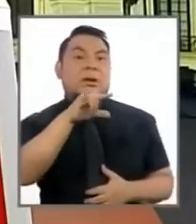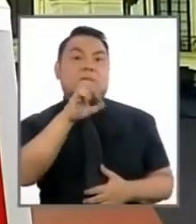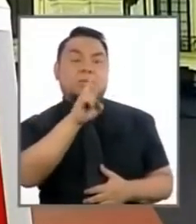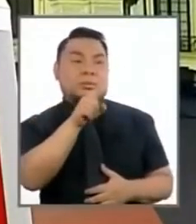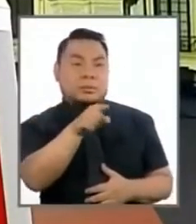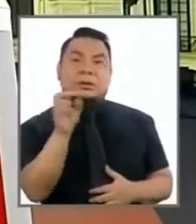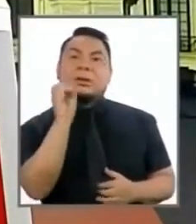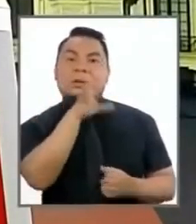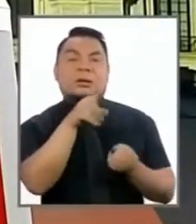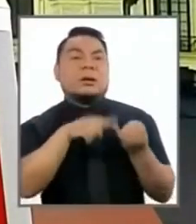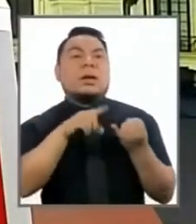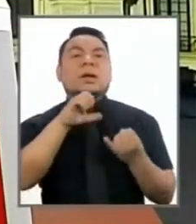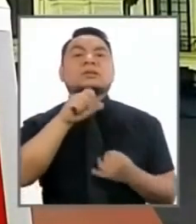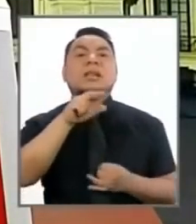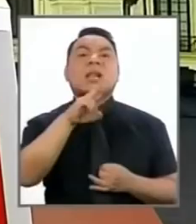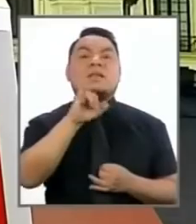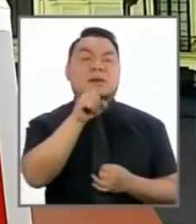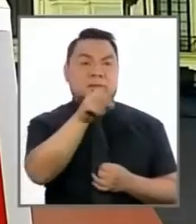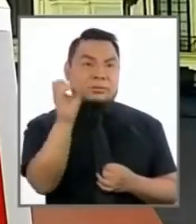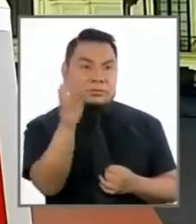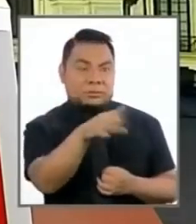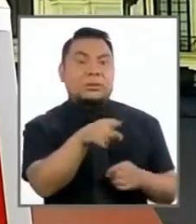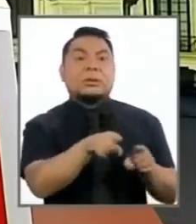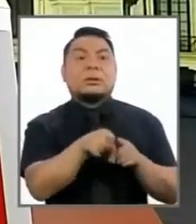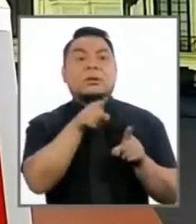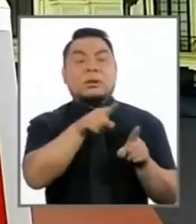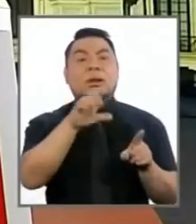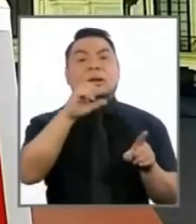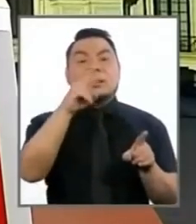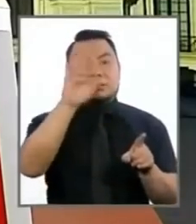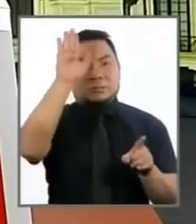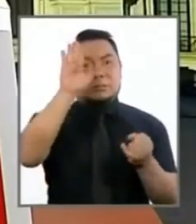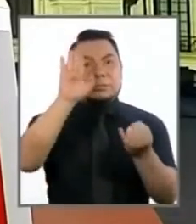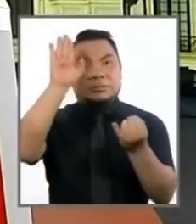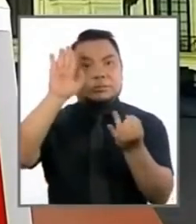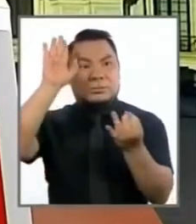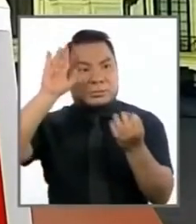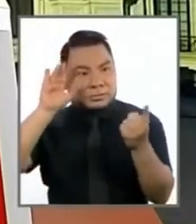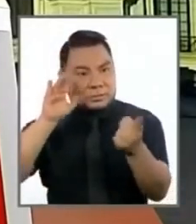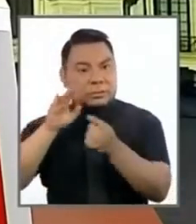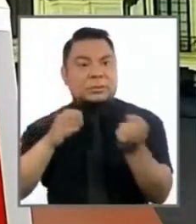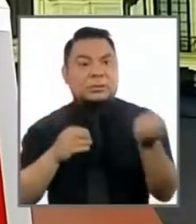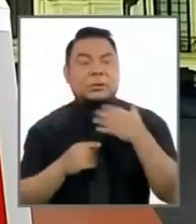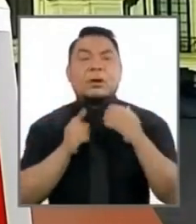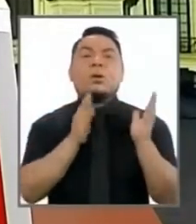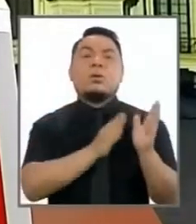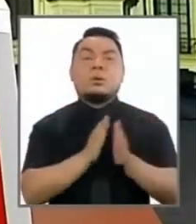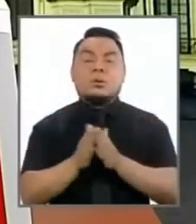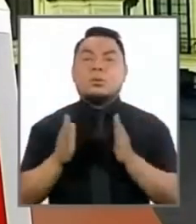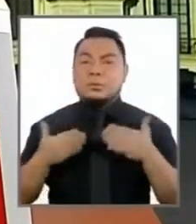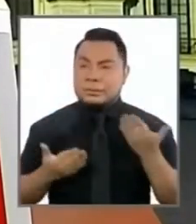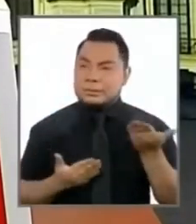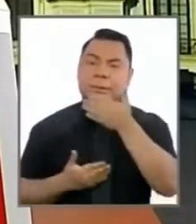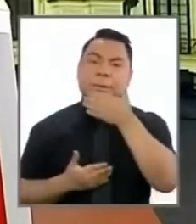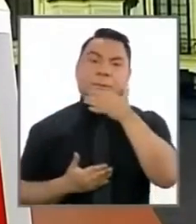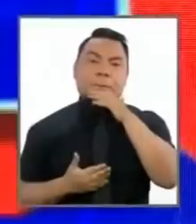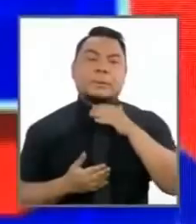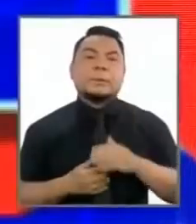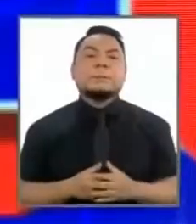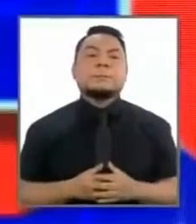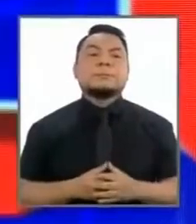también al señor Salaverri le pedimos al señor Galvez que también ha levantado la mano nos están informando por favor en ese orden si es posible. Gracias.